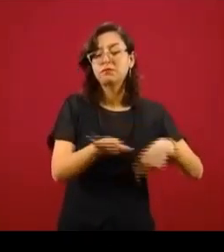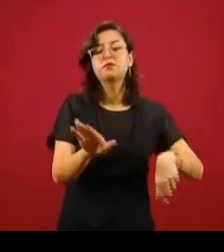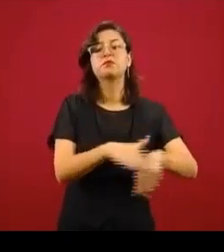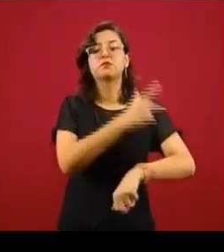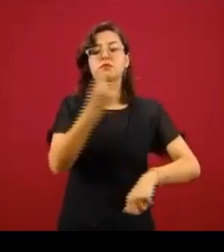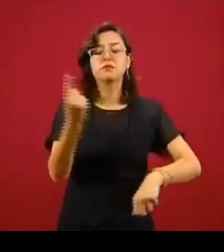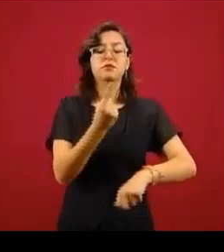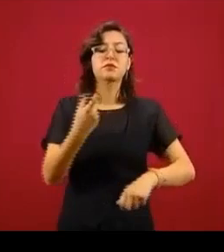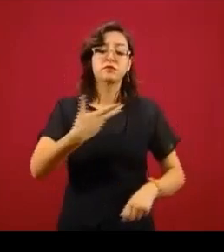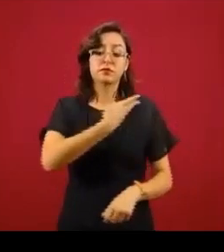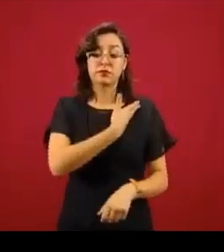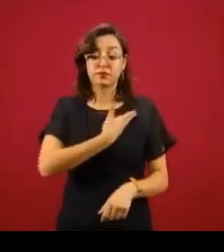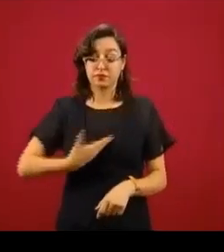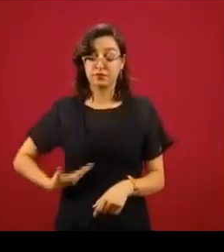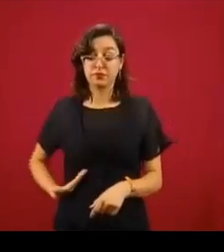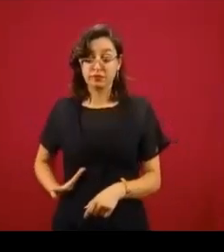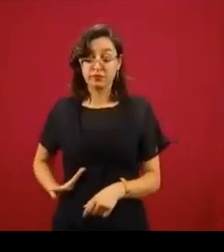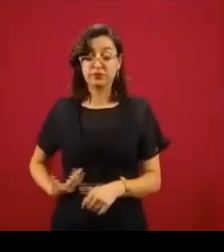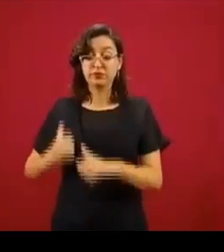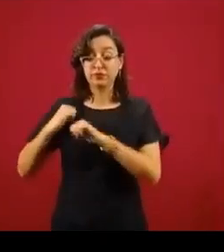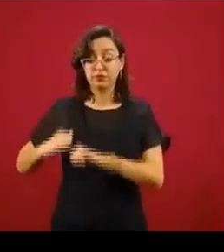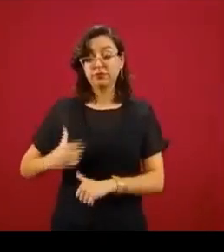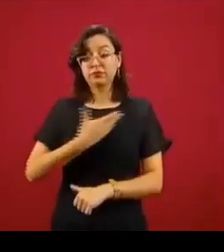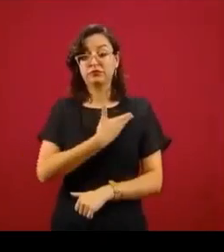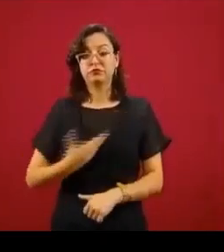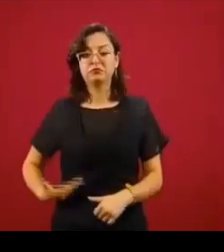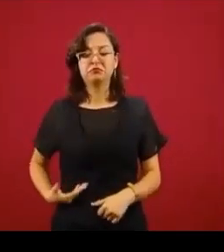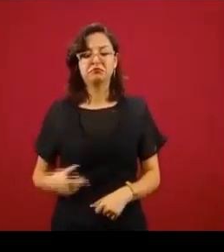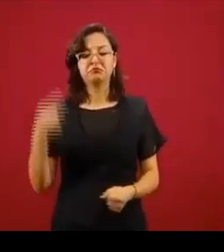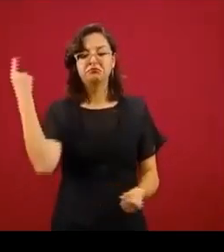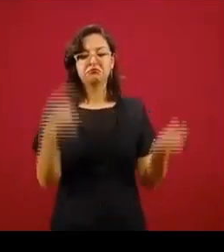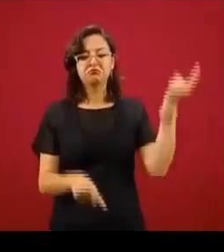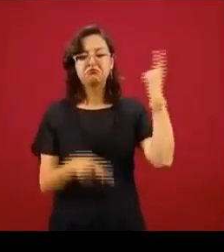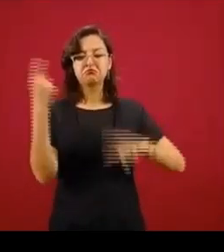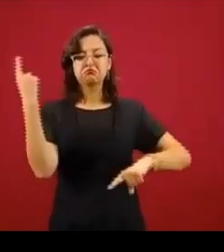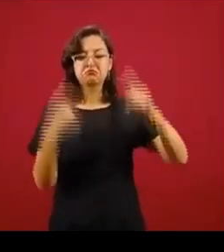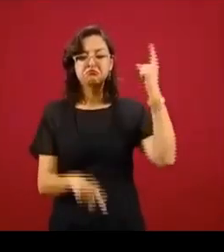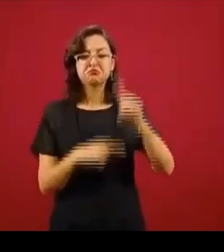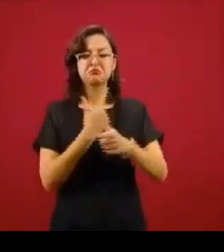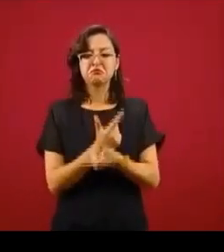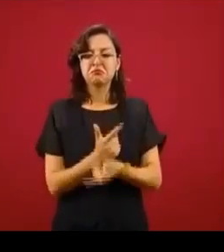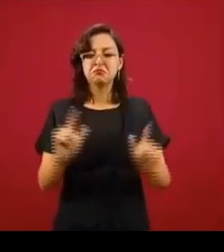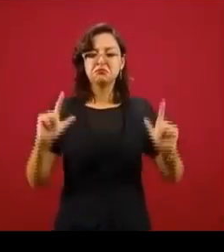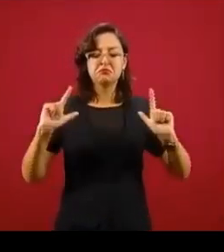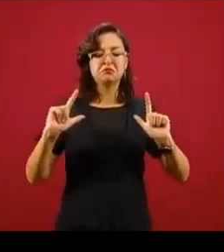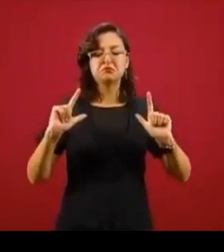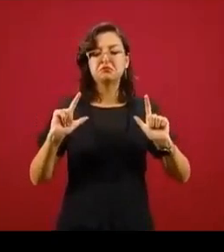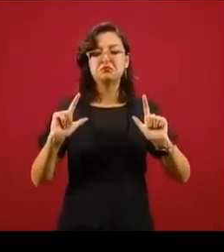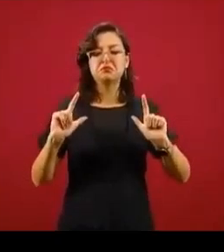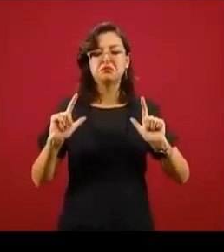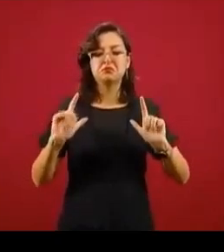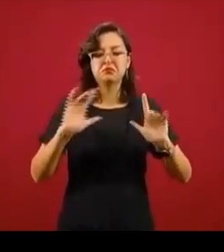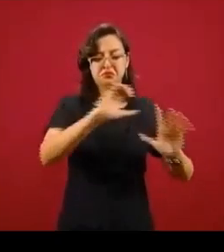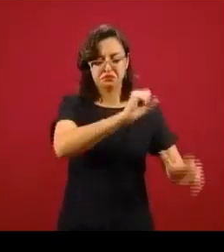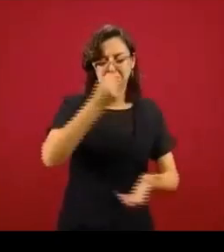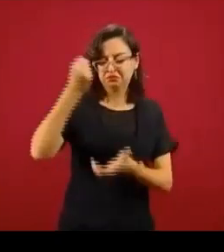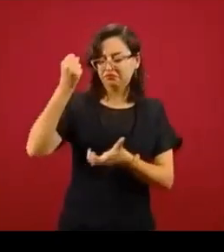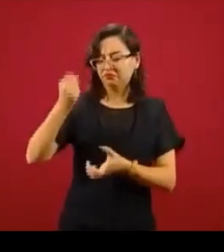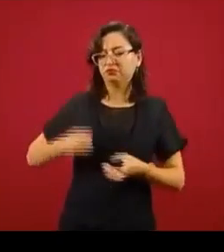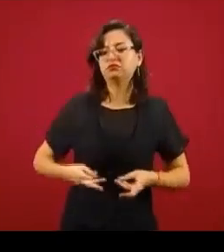Ejecutivo hacía lo que quería con el presupuesto autorizado.